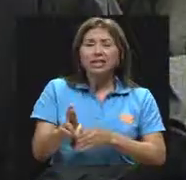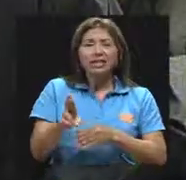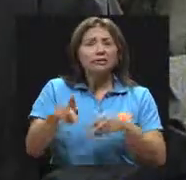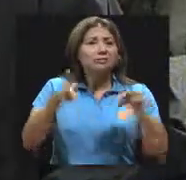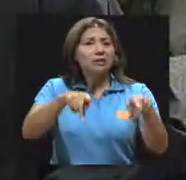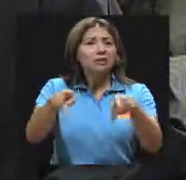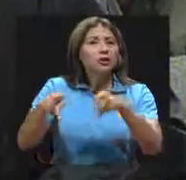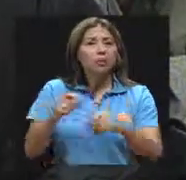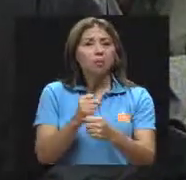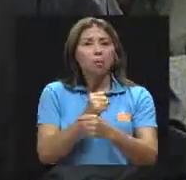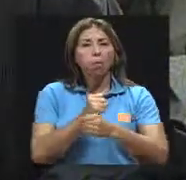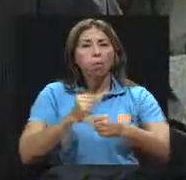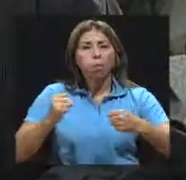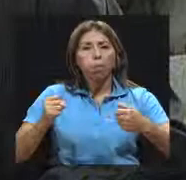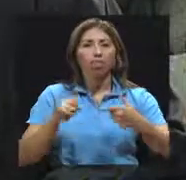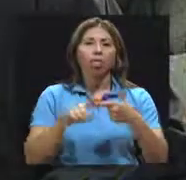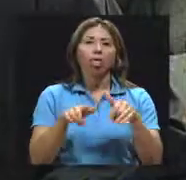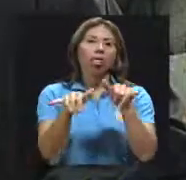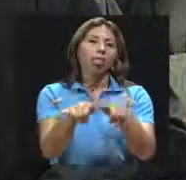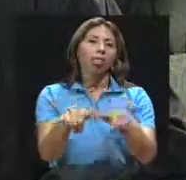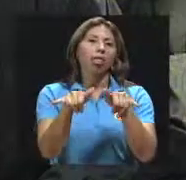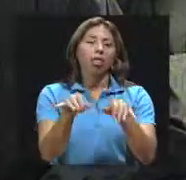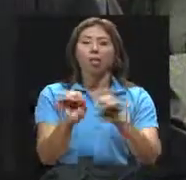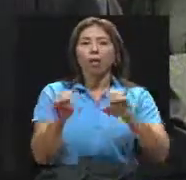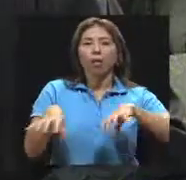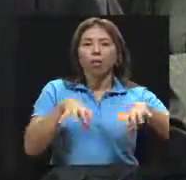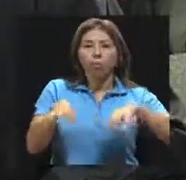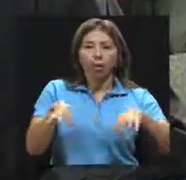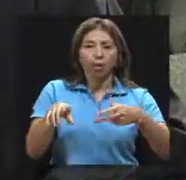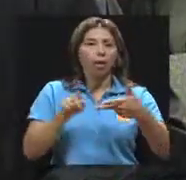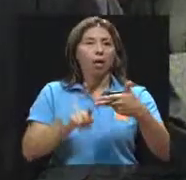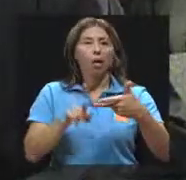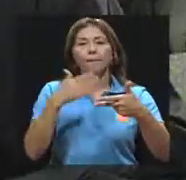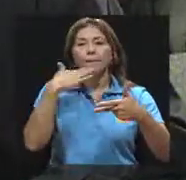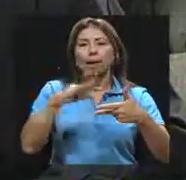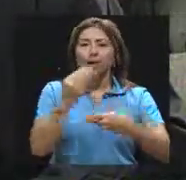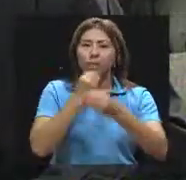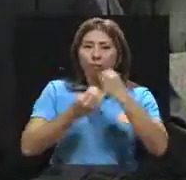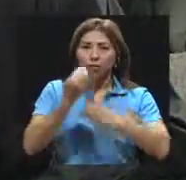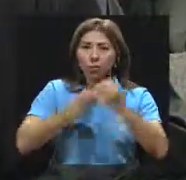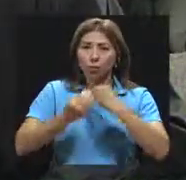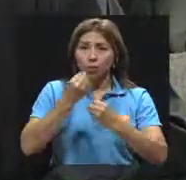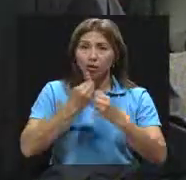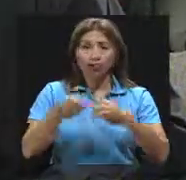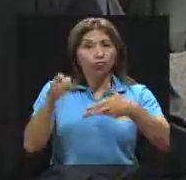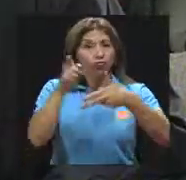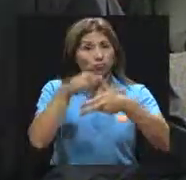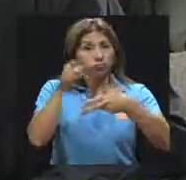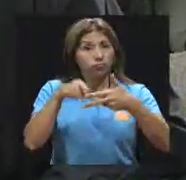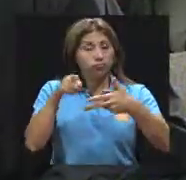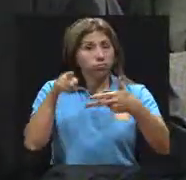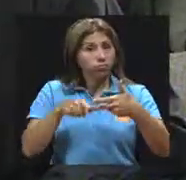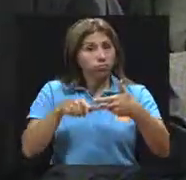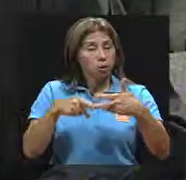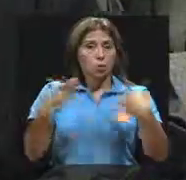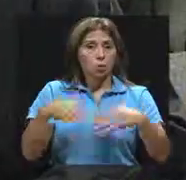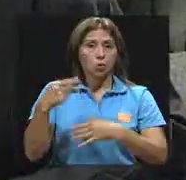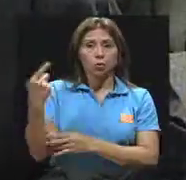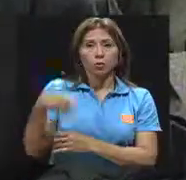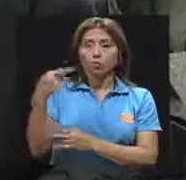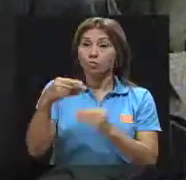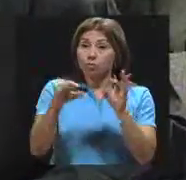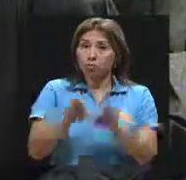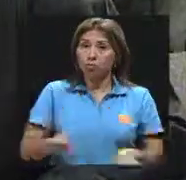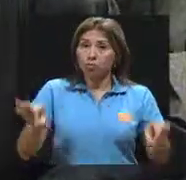sedentarismo y mala nutrición. Y estos son factores de riesgo muy importantes que nosotros como médicos estamos